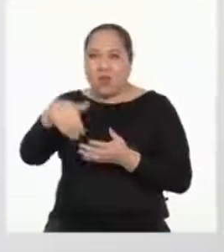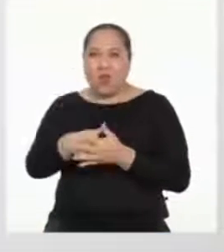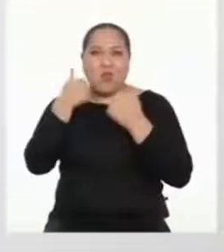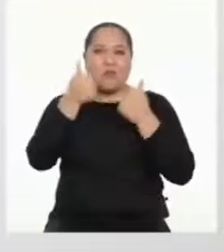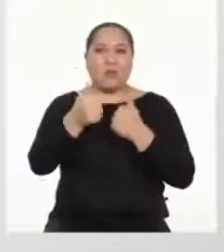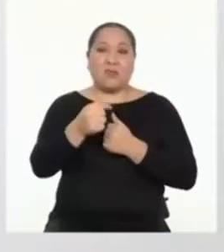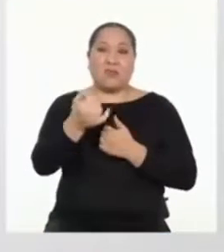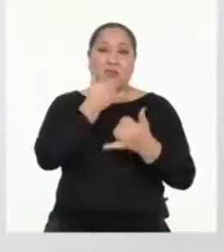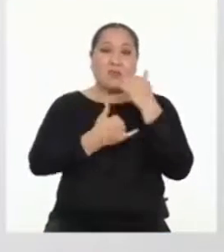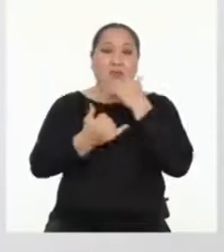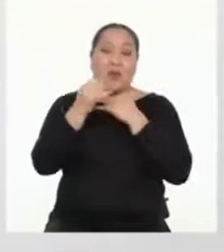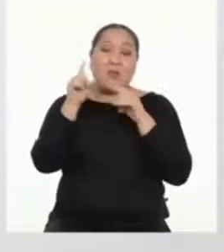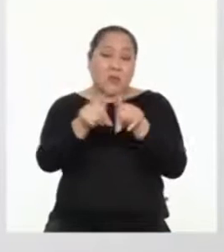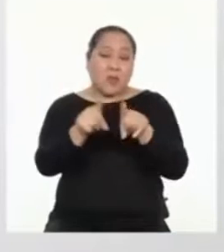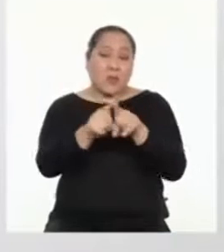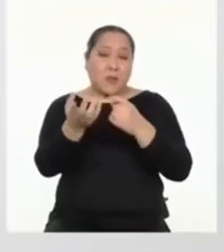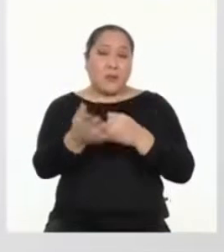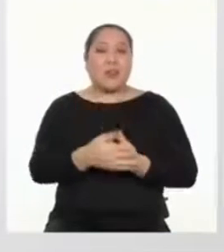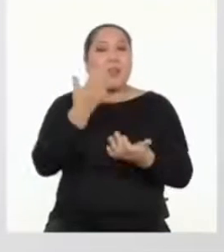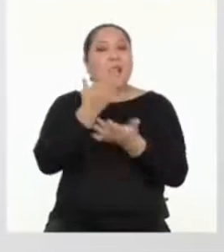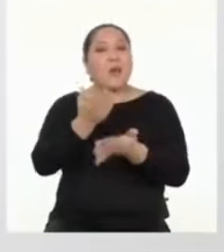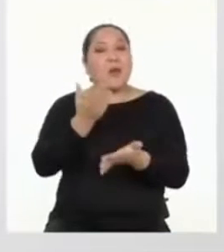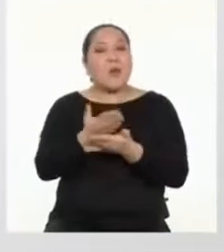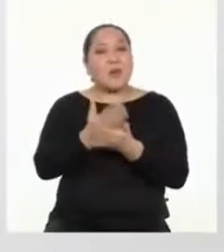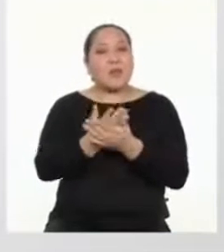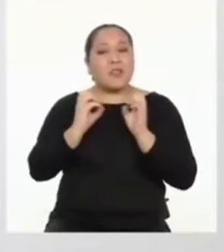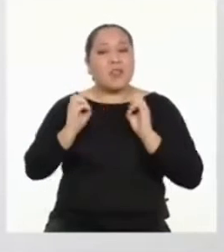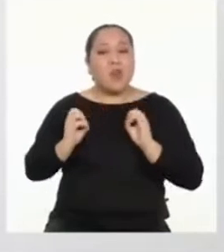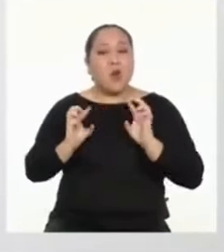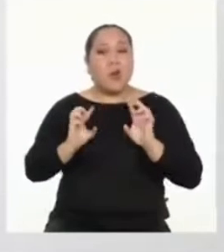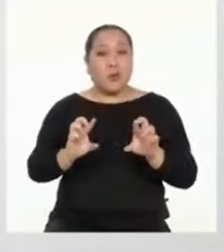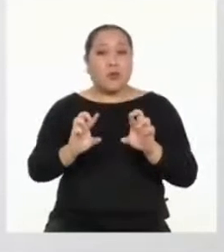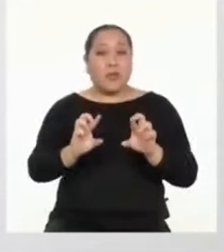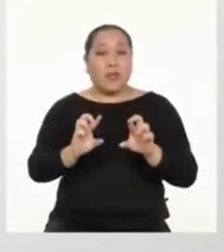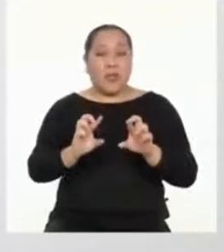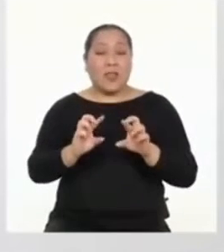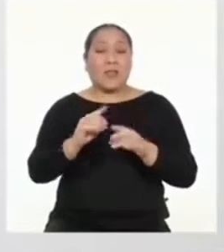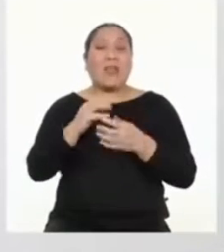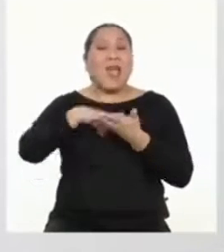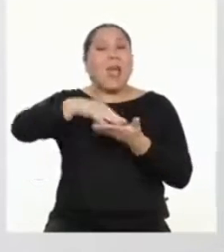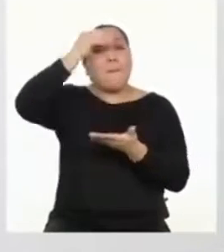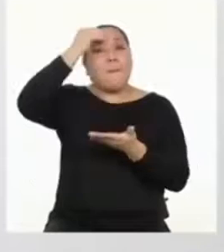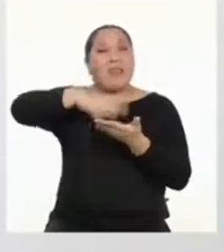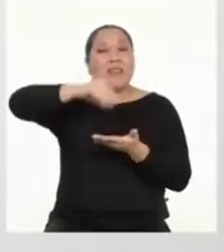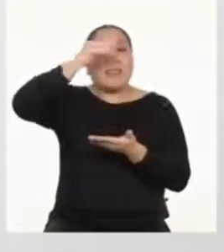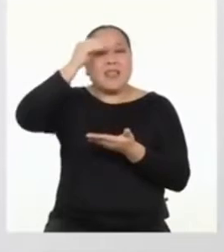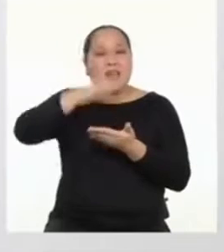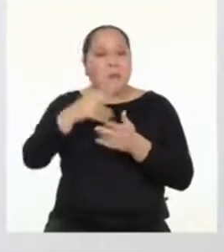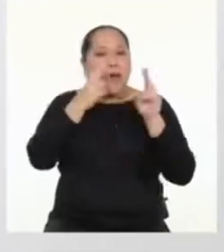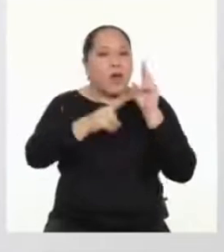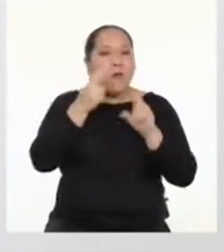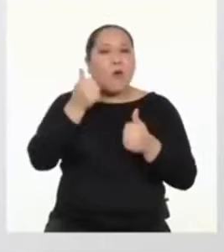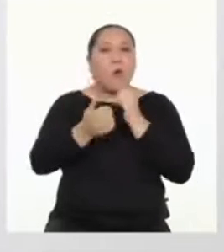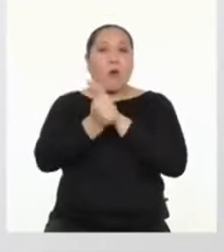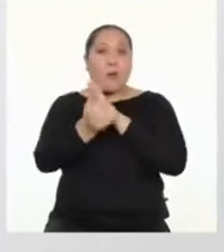bien. Y si fallamos también. Las pruebas son oportunidades de aprendizaje para reconocer nuestras fortalezas